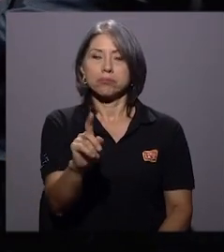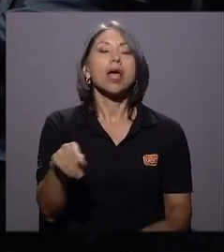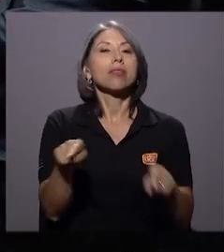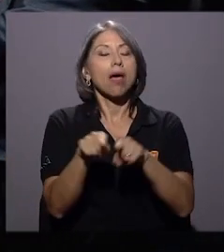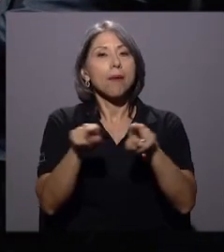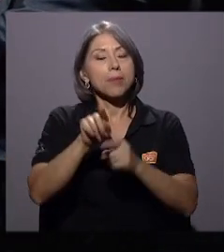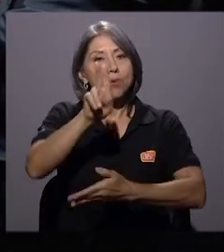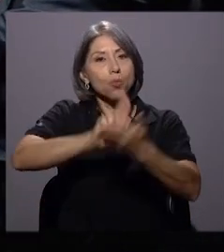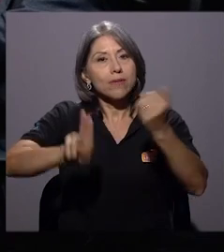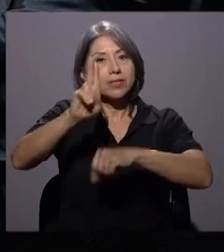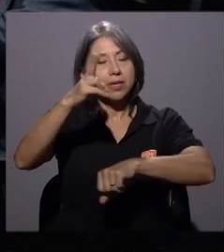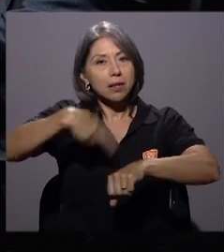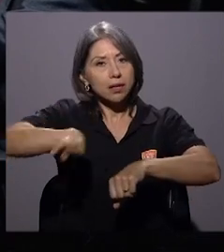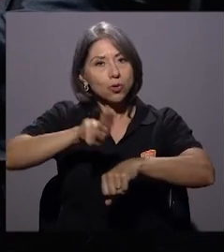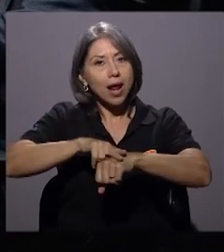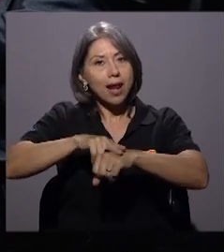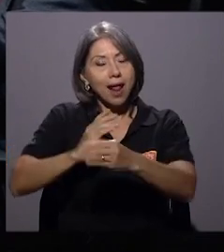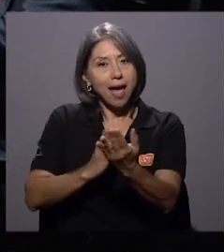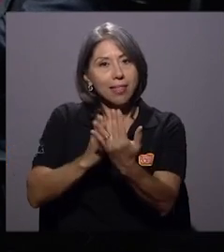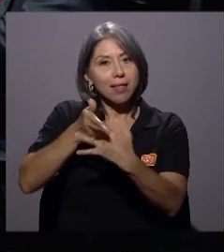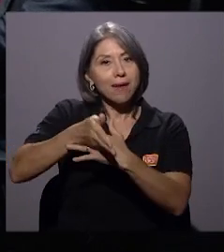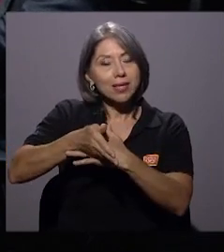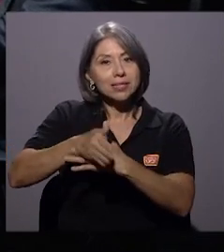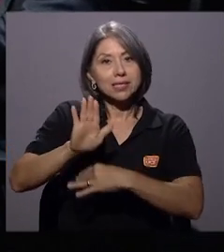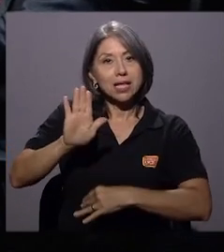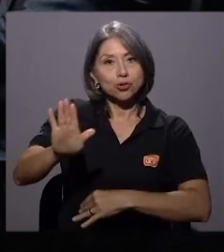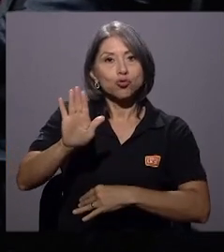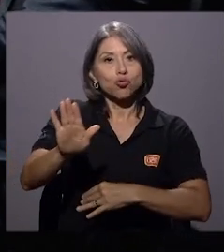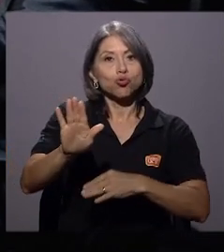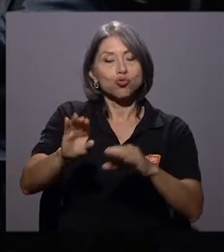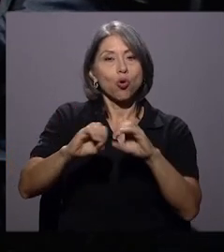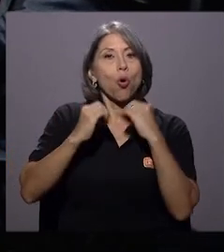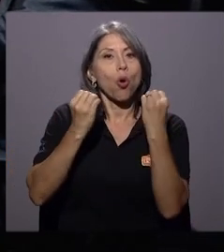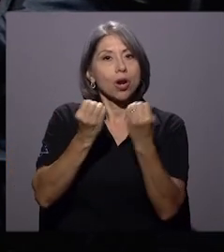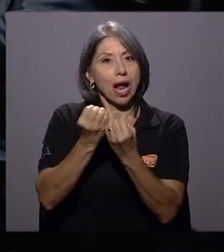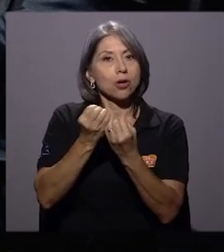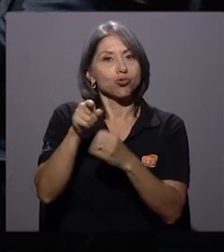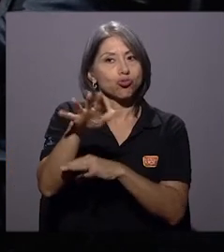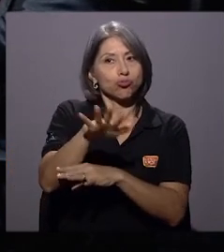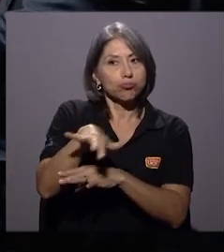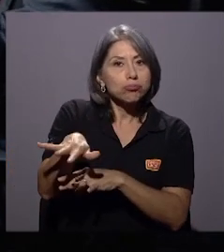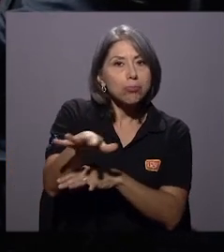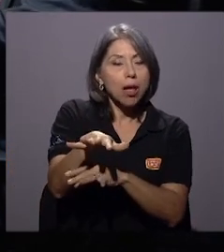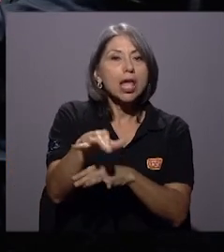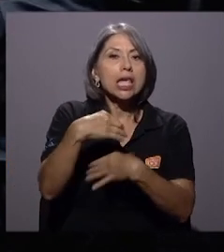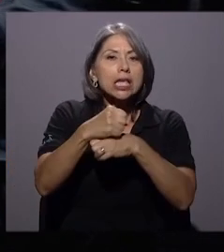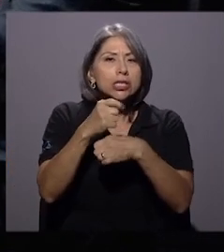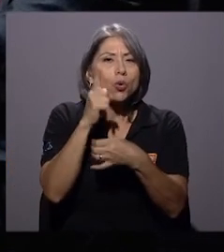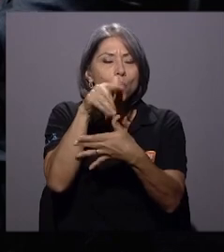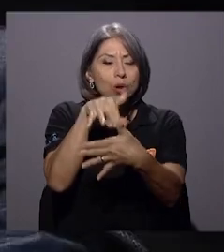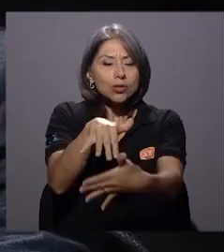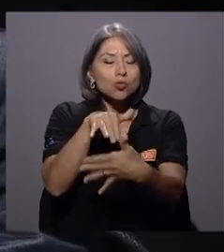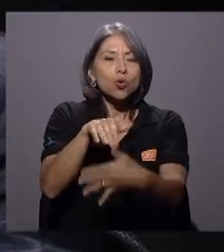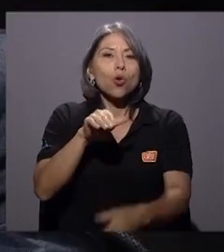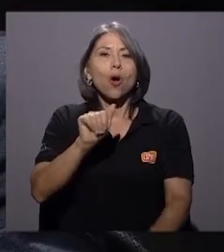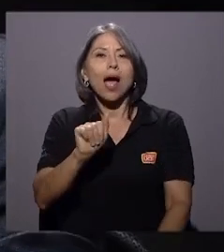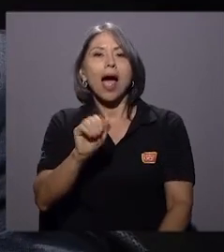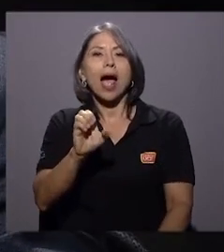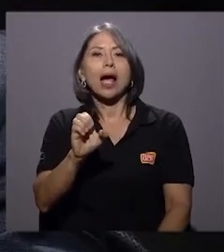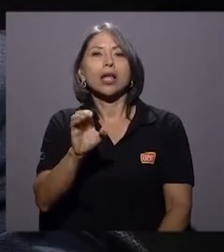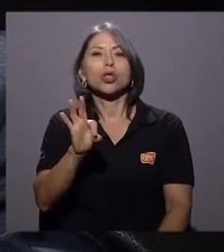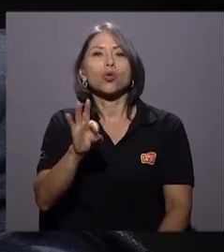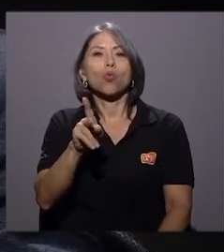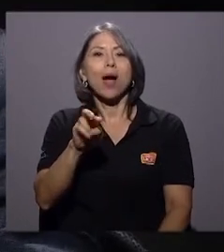Universidad Nacional también, a través de sus órganos internos, realizó una proyección y un estudio actuarial donde